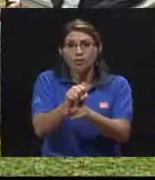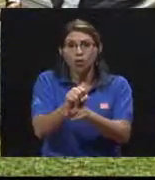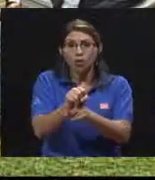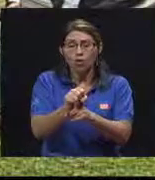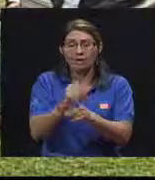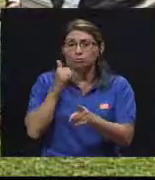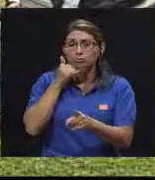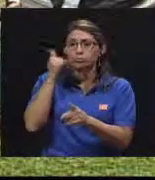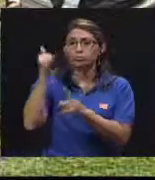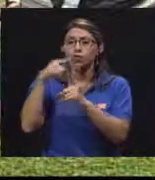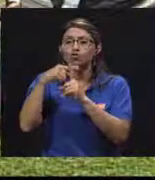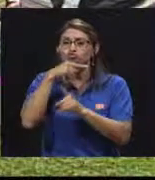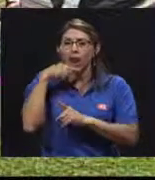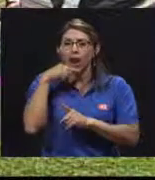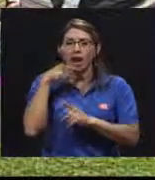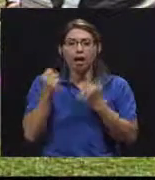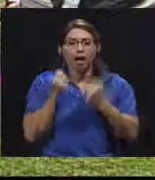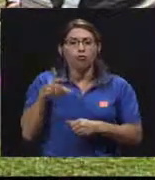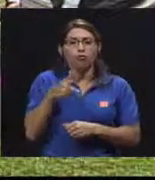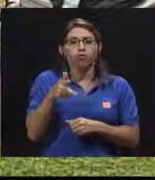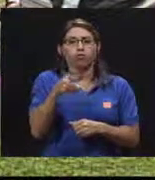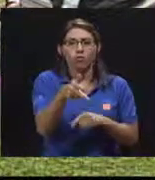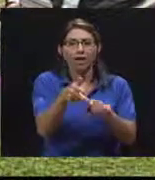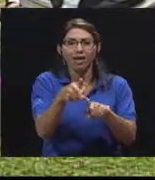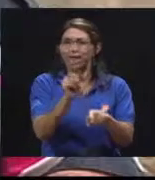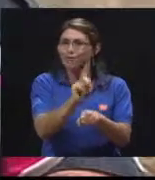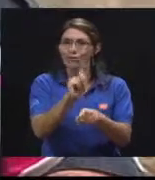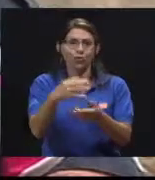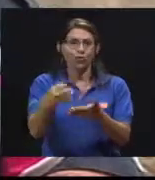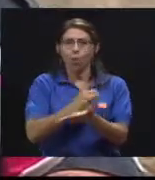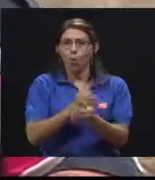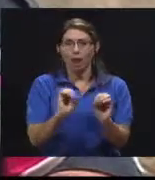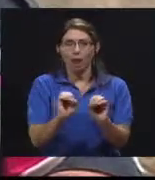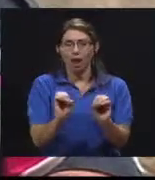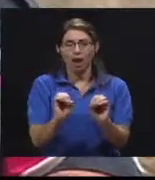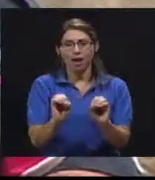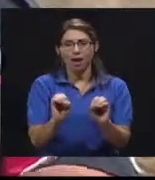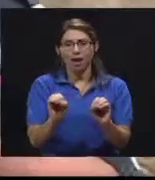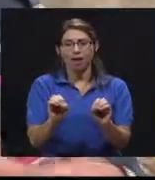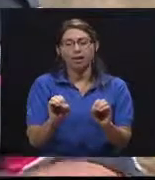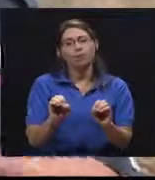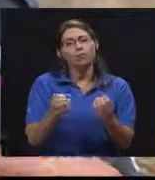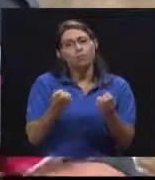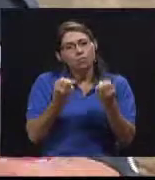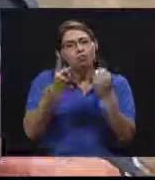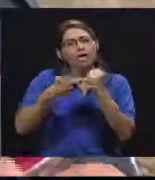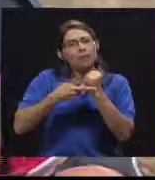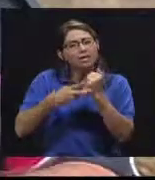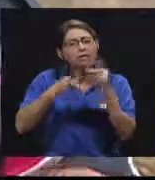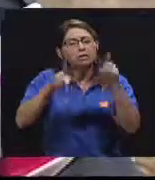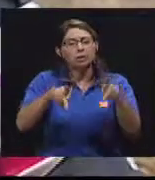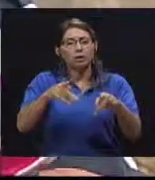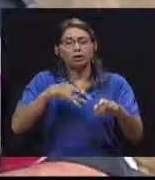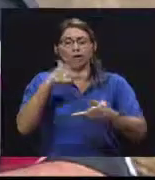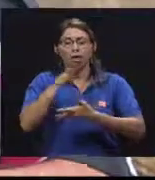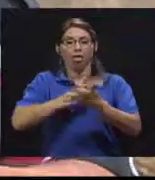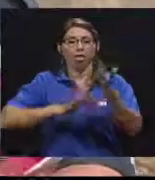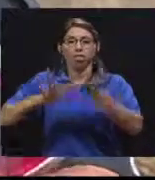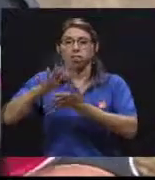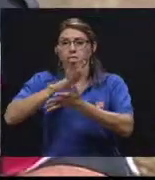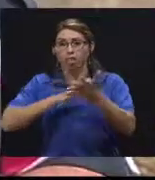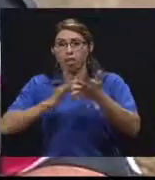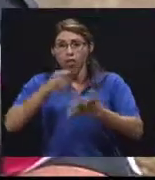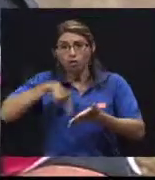situaciones que la Cruz Roja, eso no se cobra, realmente ha existido muchas veces la confusión, si nosotros